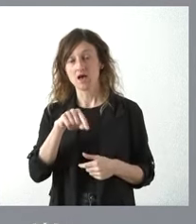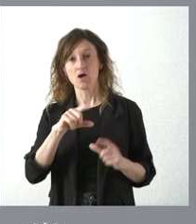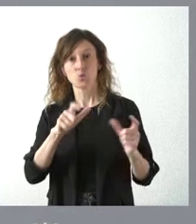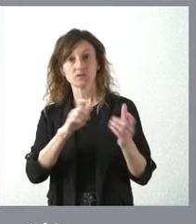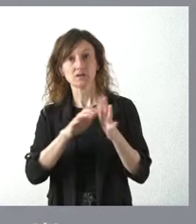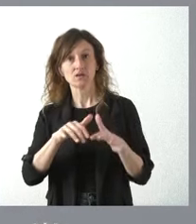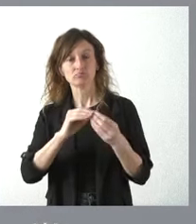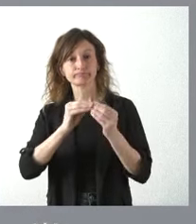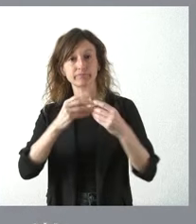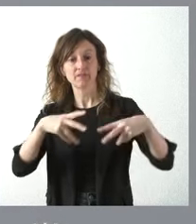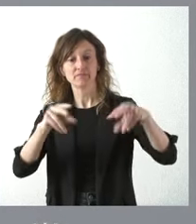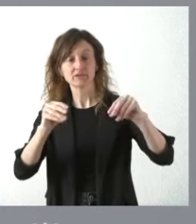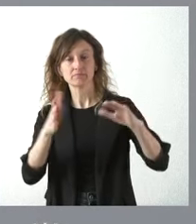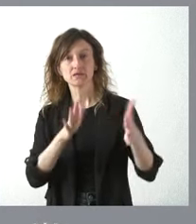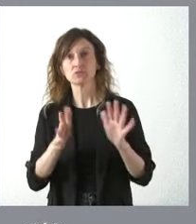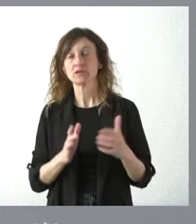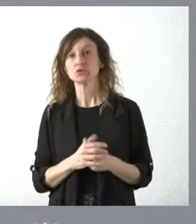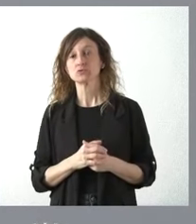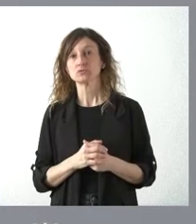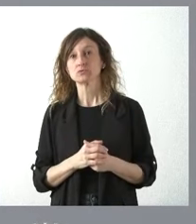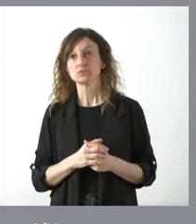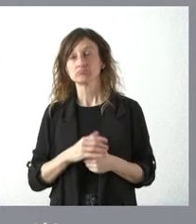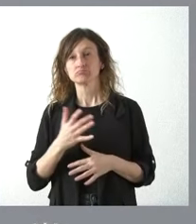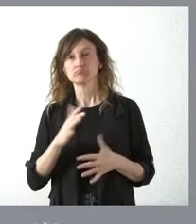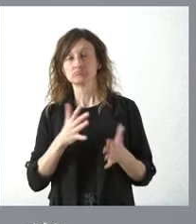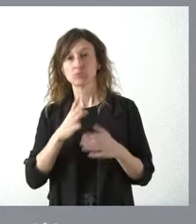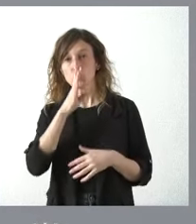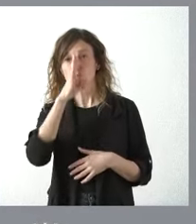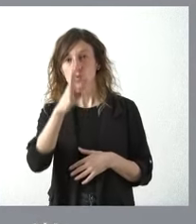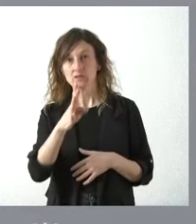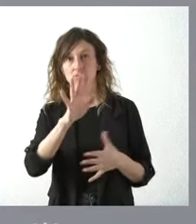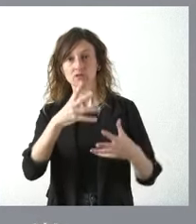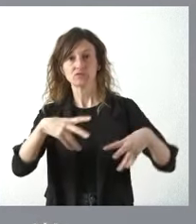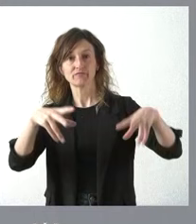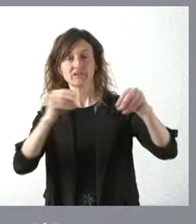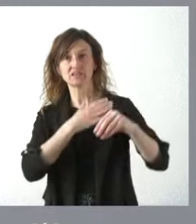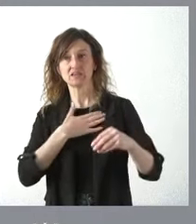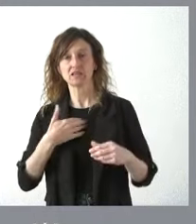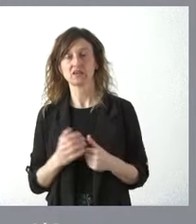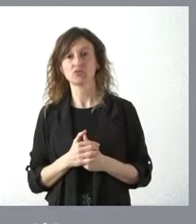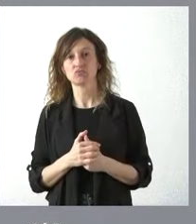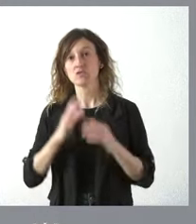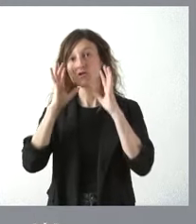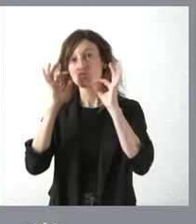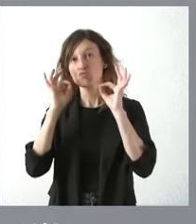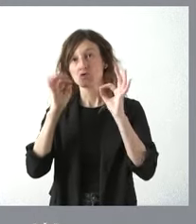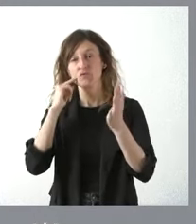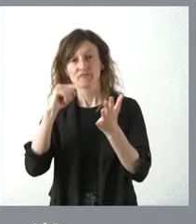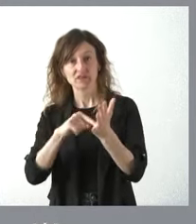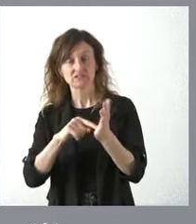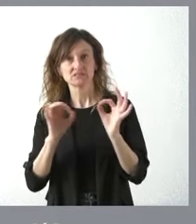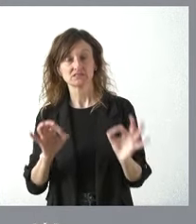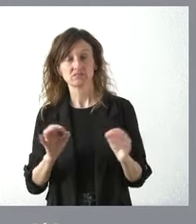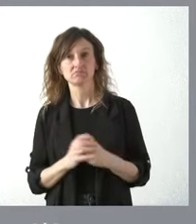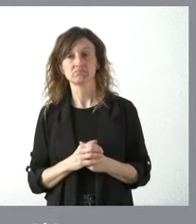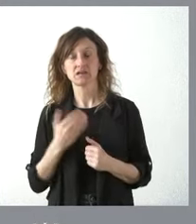estuviera finalizado pues en el entorno de los próximos cuatro años que puede ser una cifra razonable para que se haya